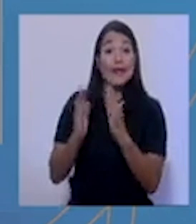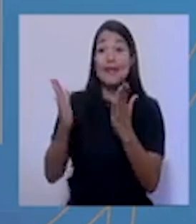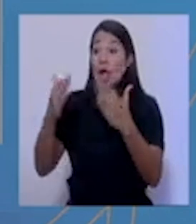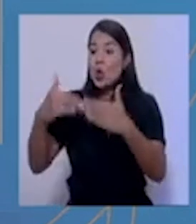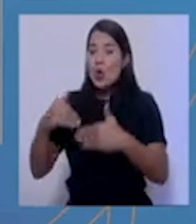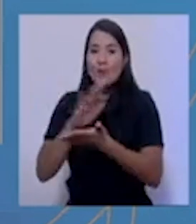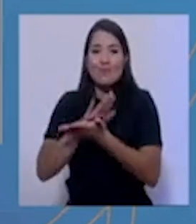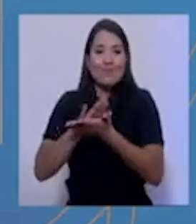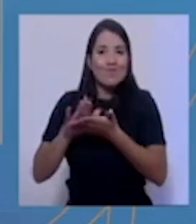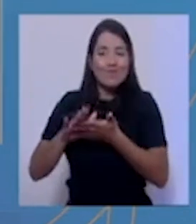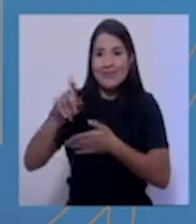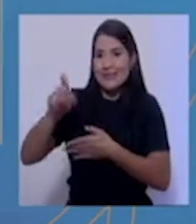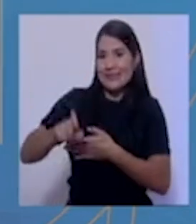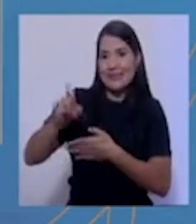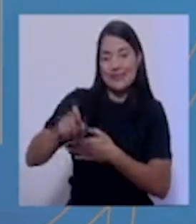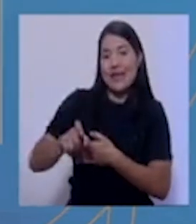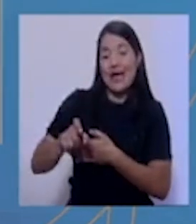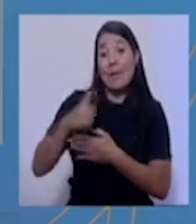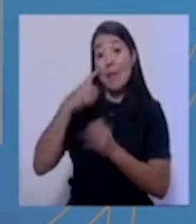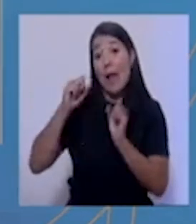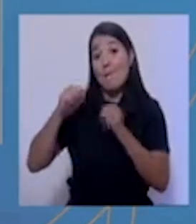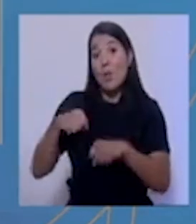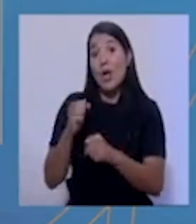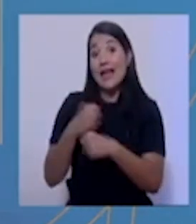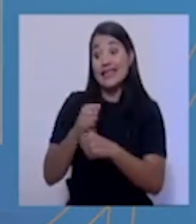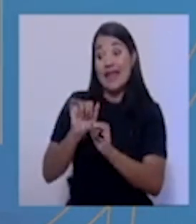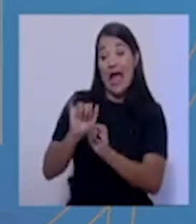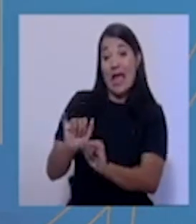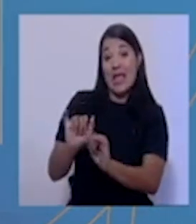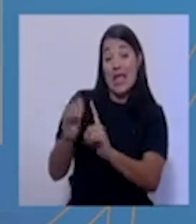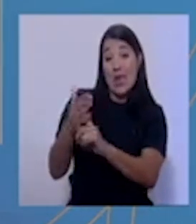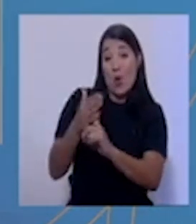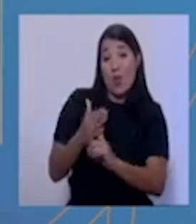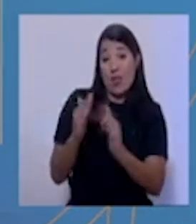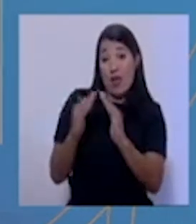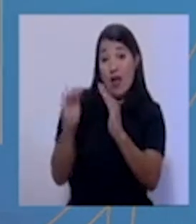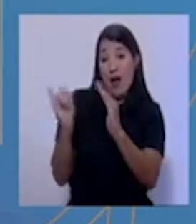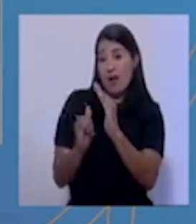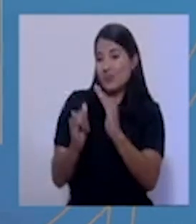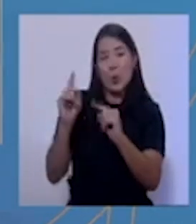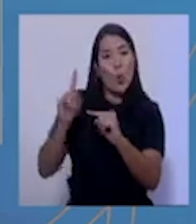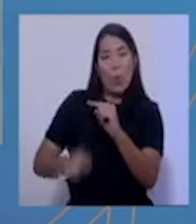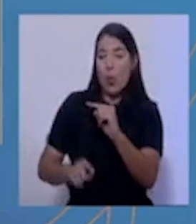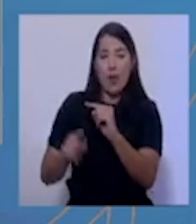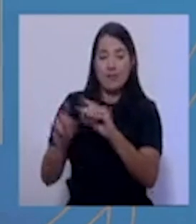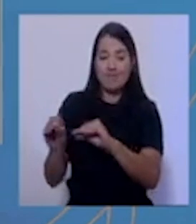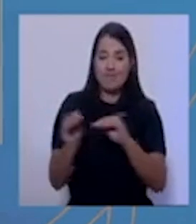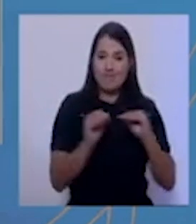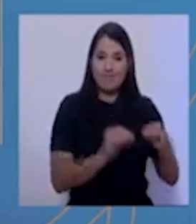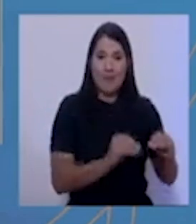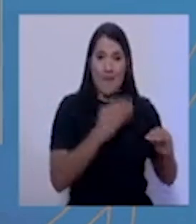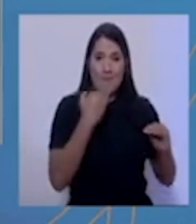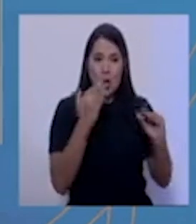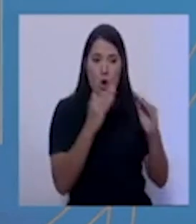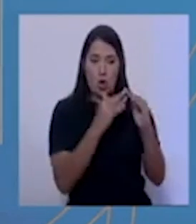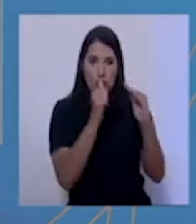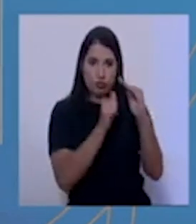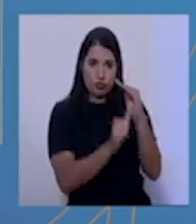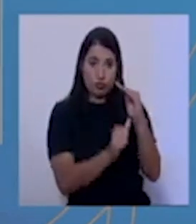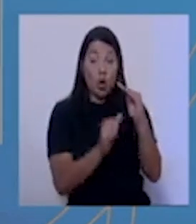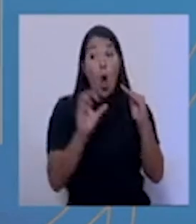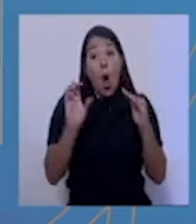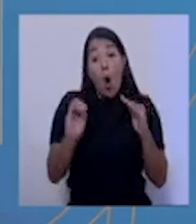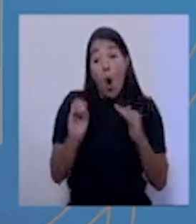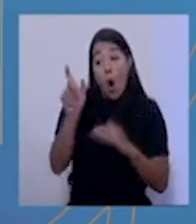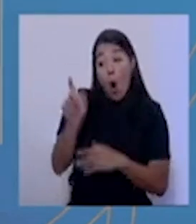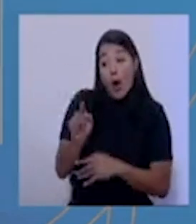residencia para poder hacer la cuarentena o porque tenga factores de riesgo que eventualmente requiera